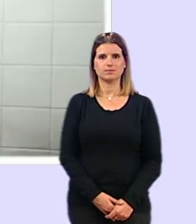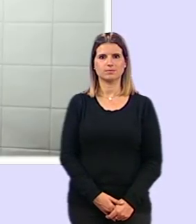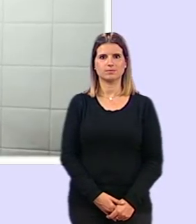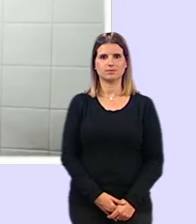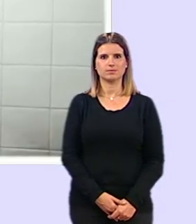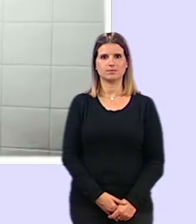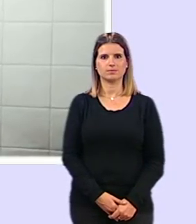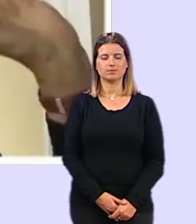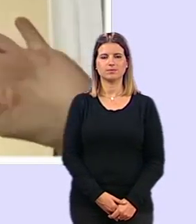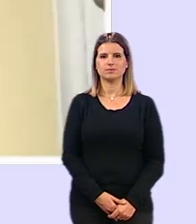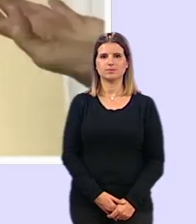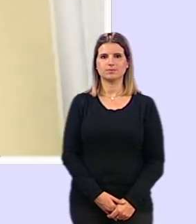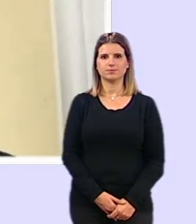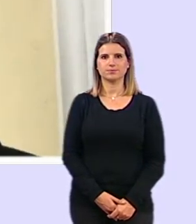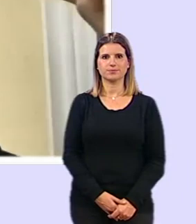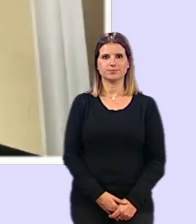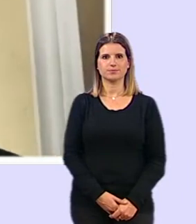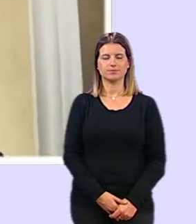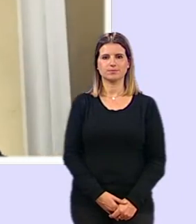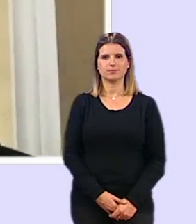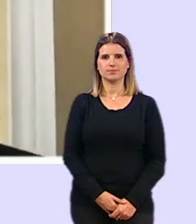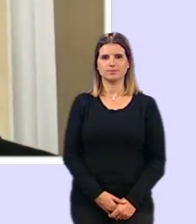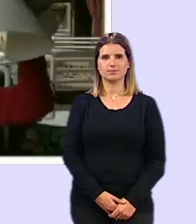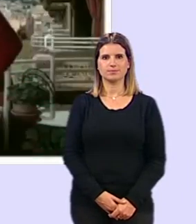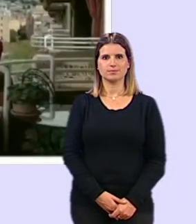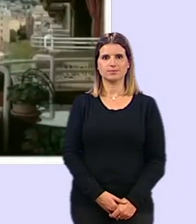contra el viento